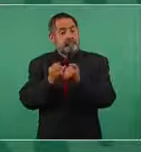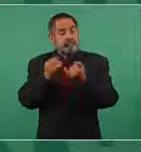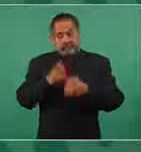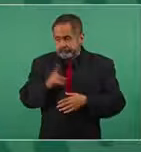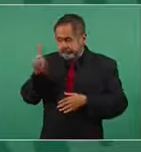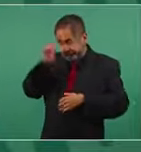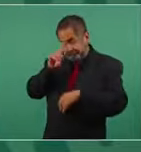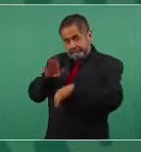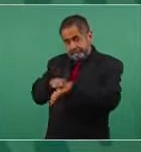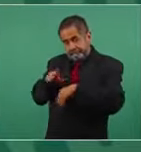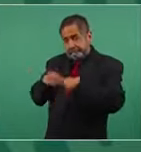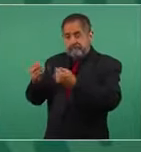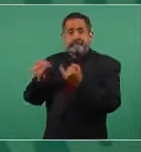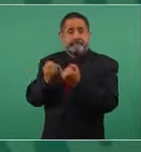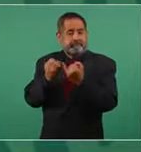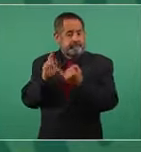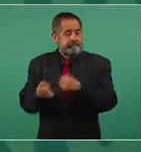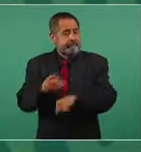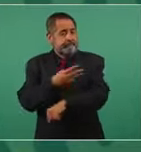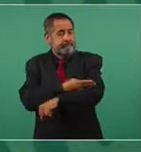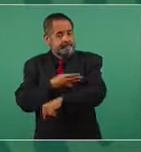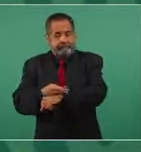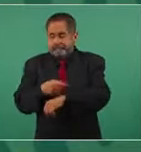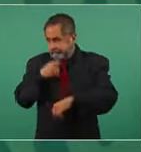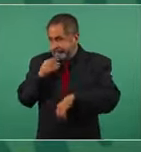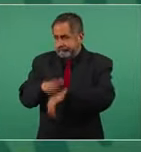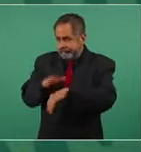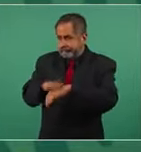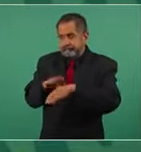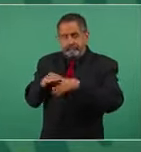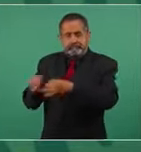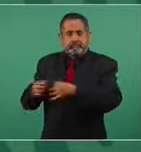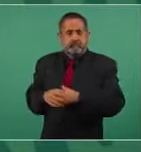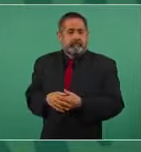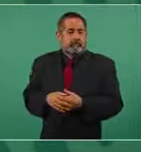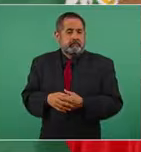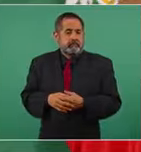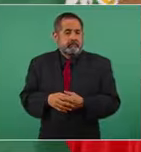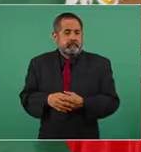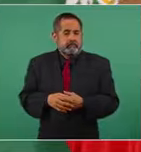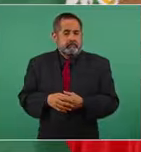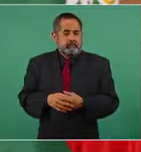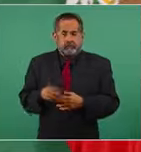a Madero de que